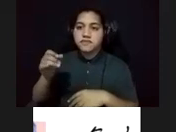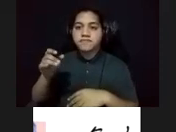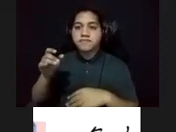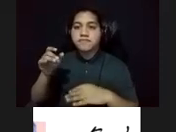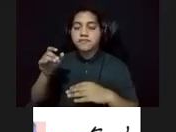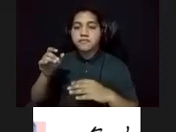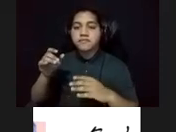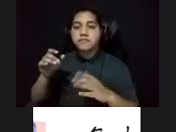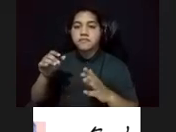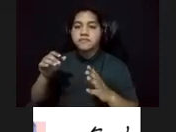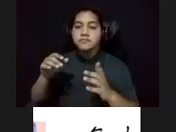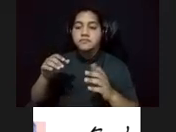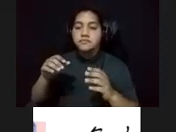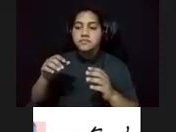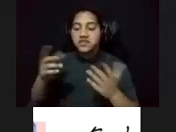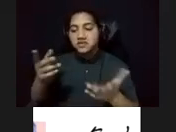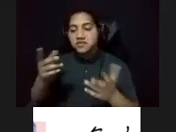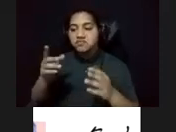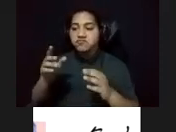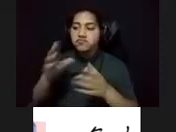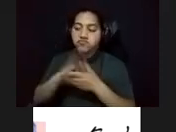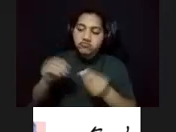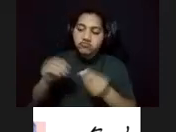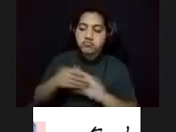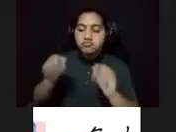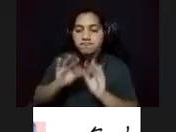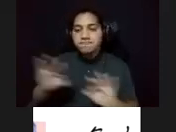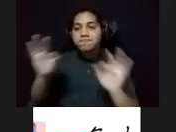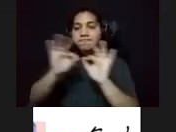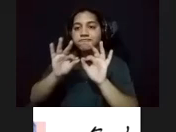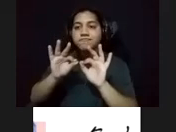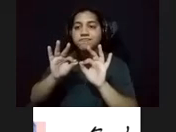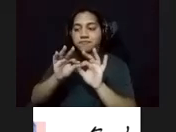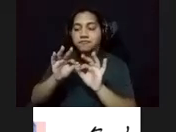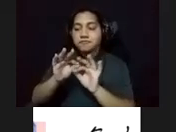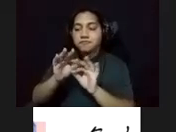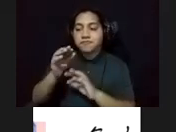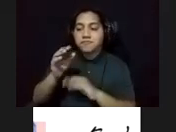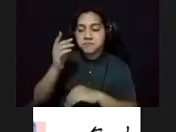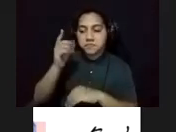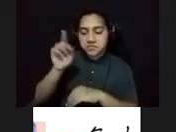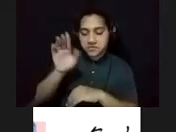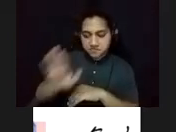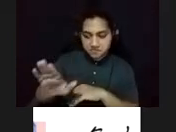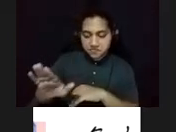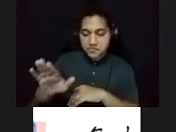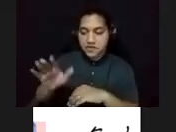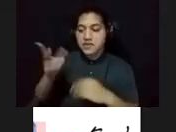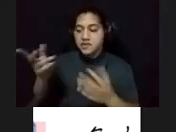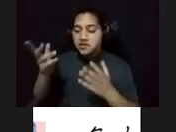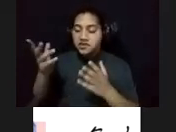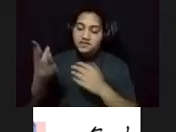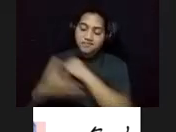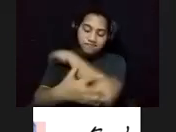significativos para el maestro y acogen la vida del arrabar entre la pobreza y la carencia. En la